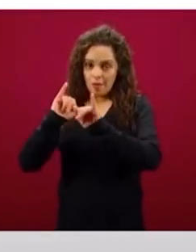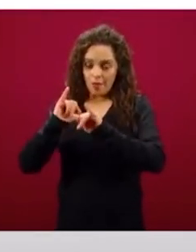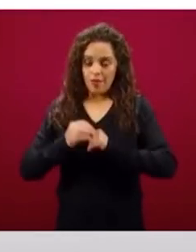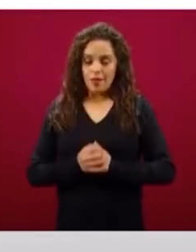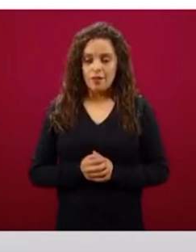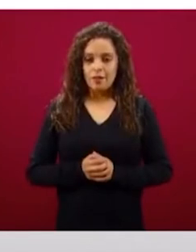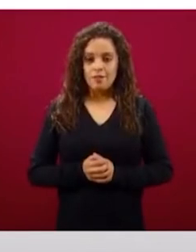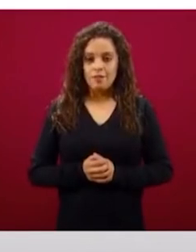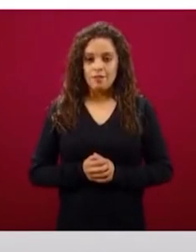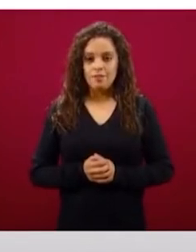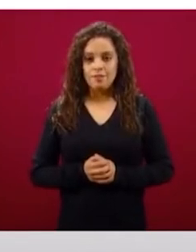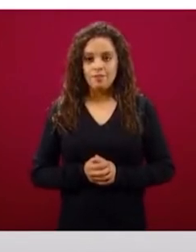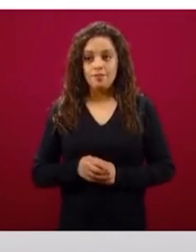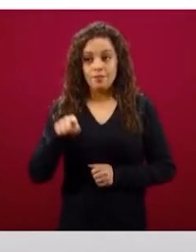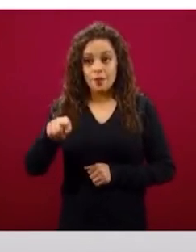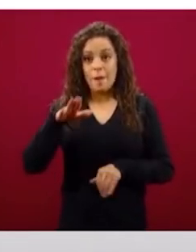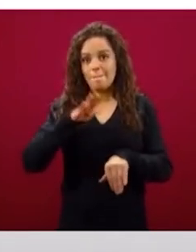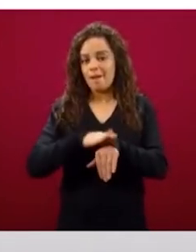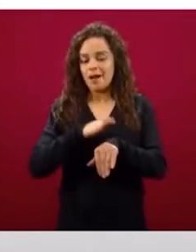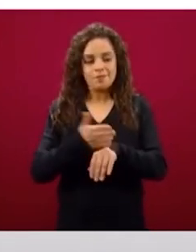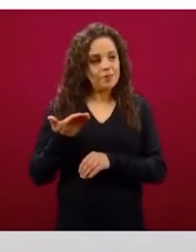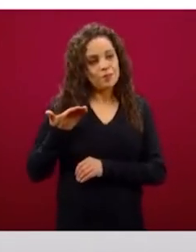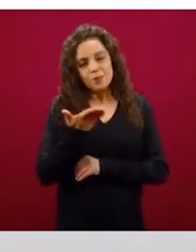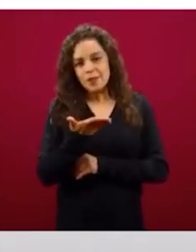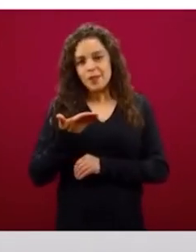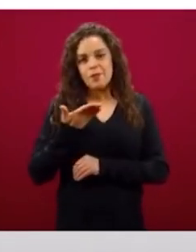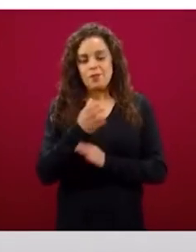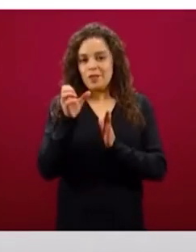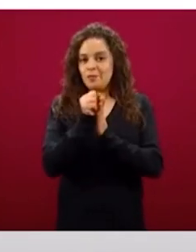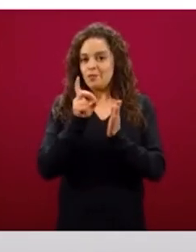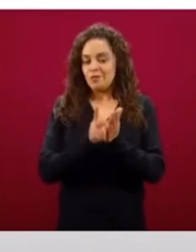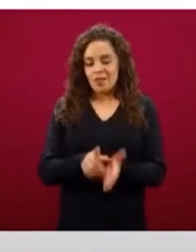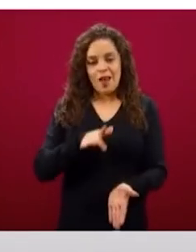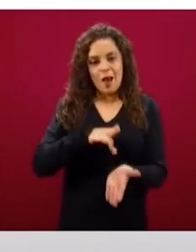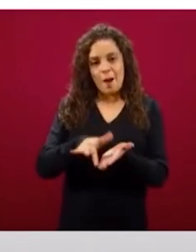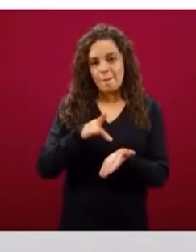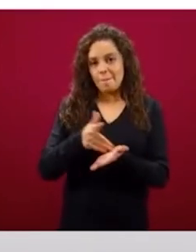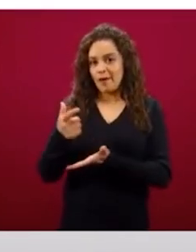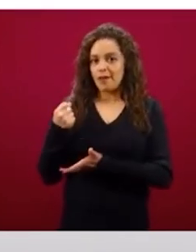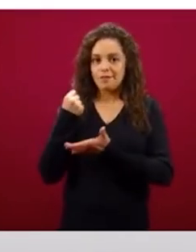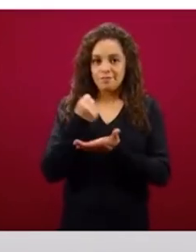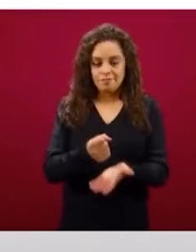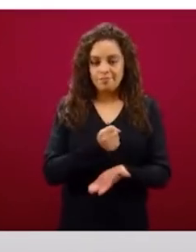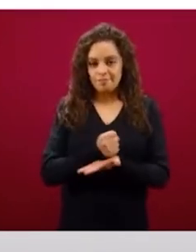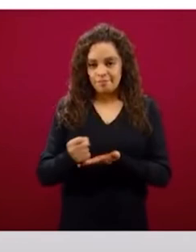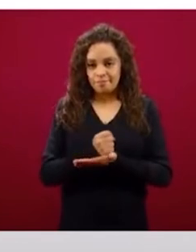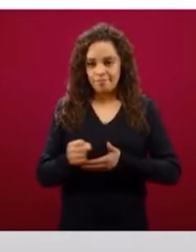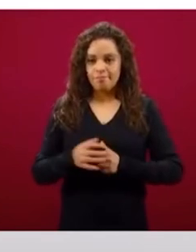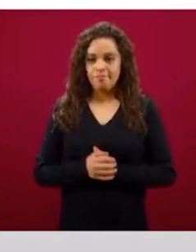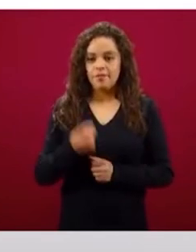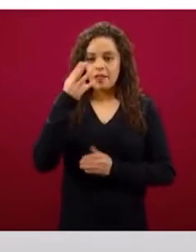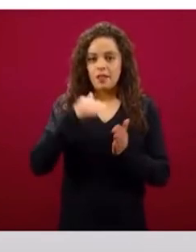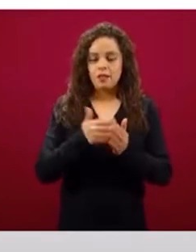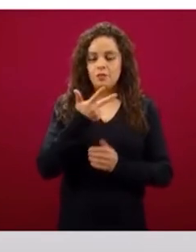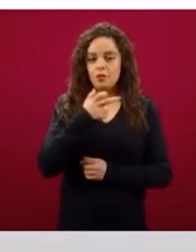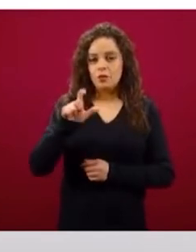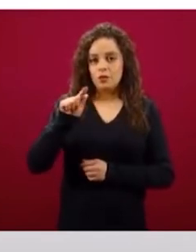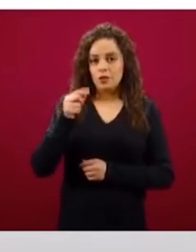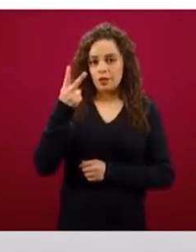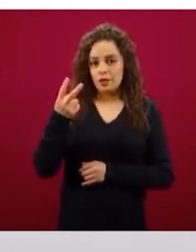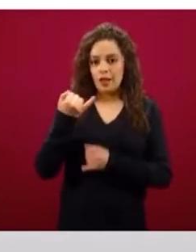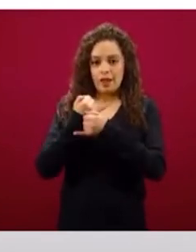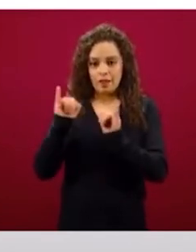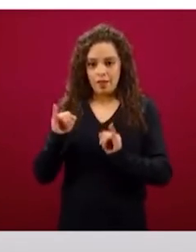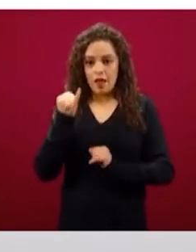solicitando este apoyo, tres mil 872 personas trabajadoras independientes y dos mil